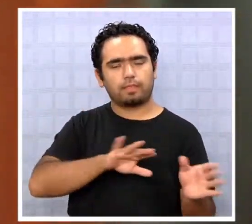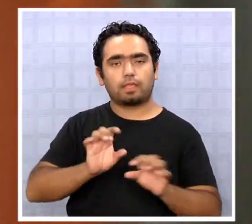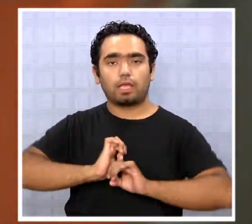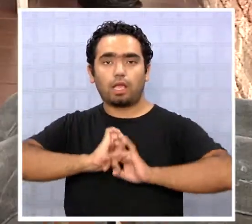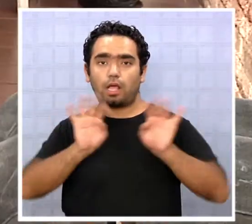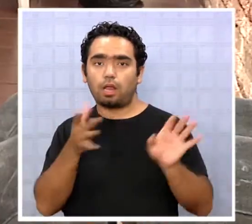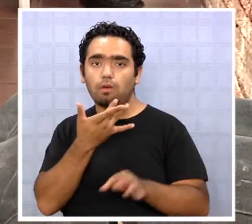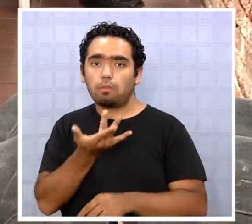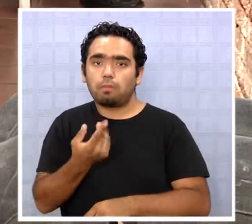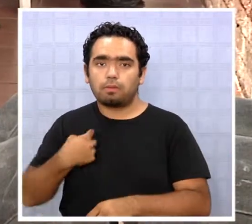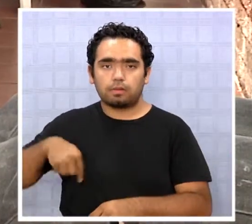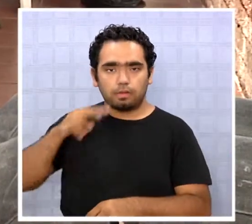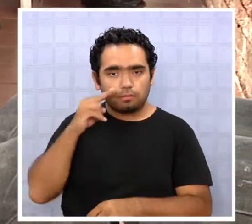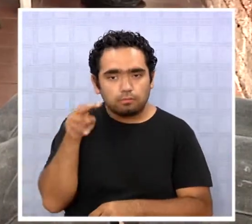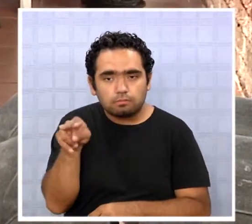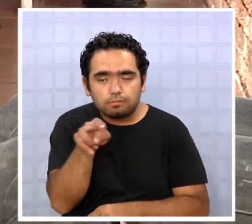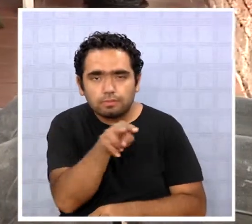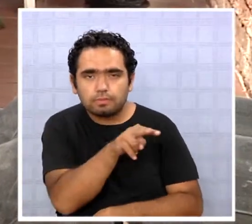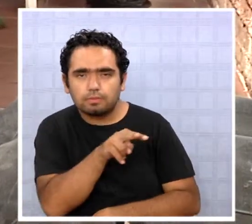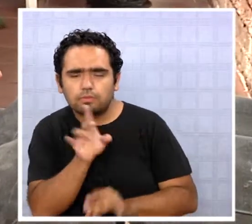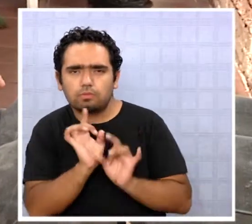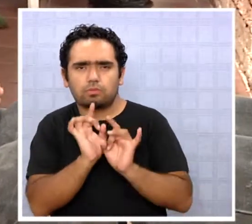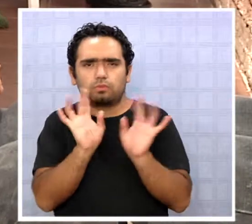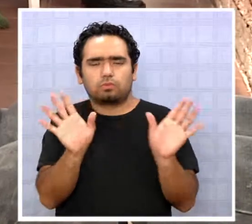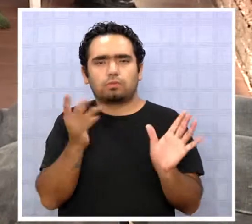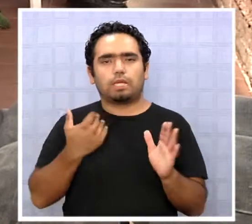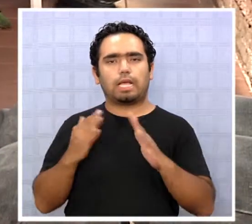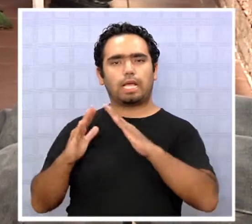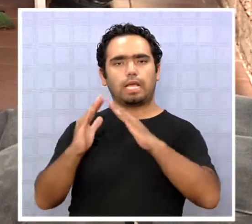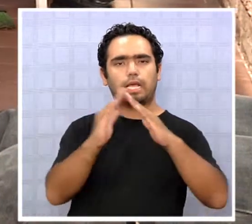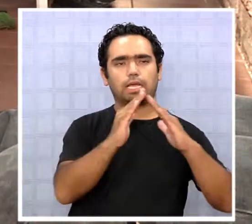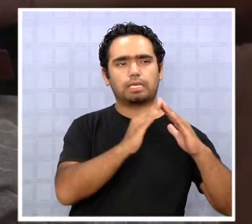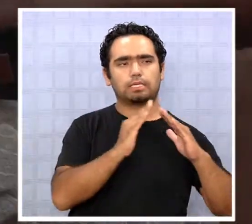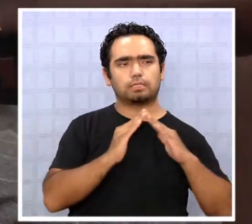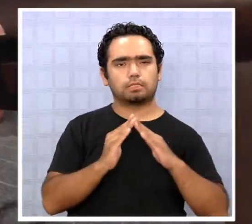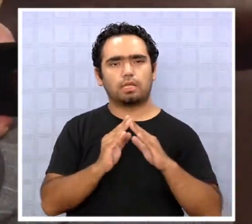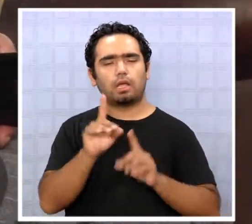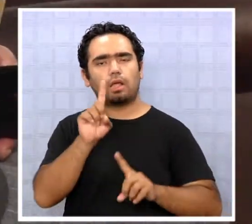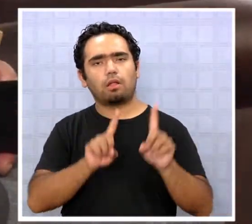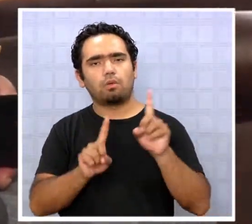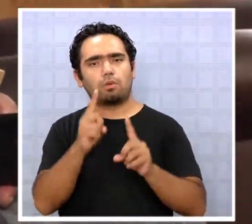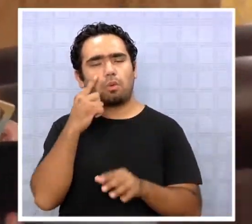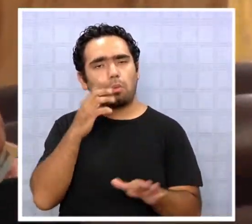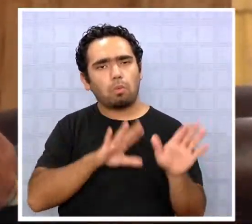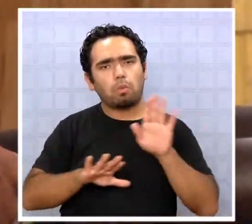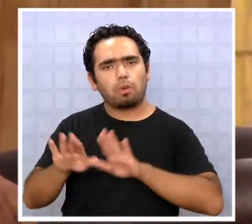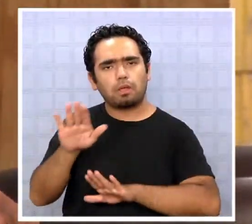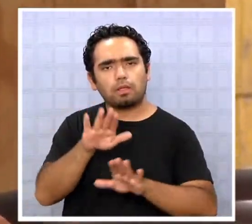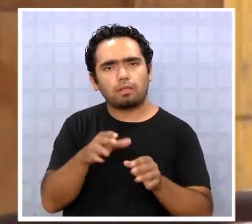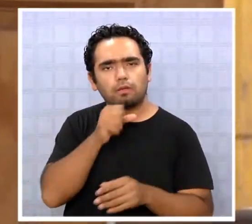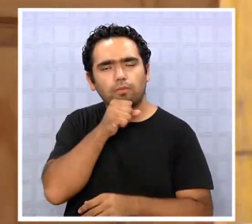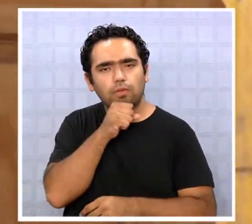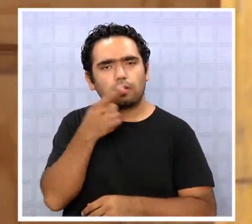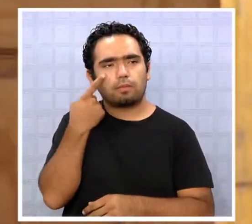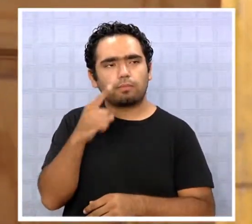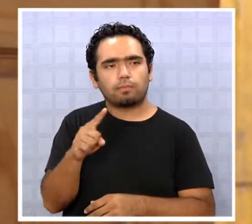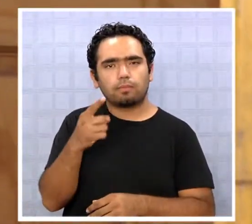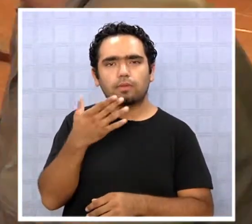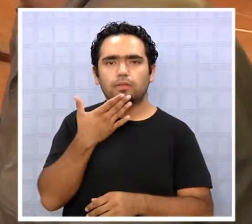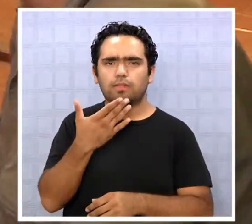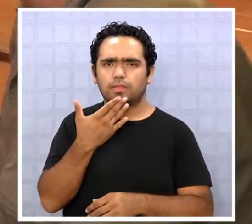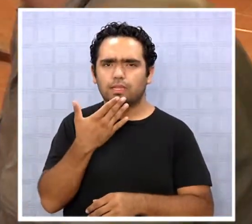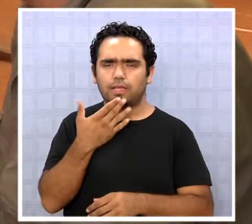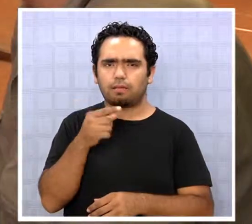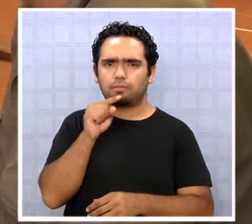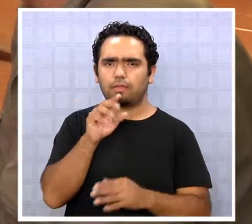la atención algunos reportajes sobre hogares que se encargan del cuidado de los mayores, pero que más allá de cumplir su labor, ejercen